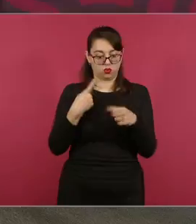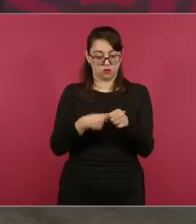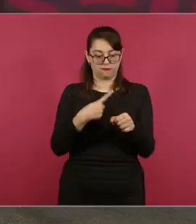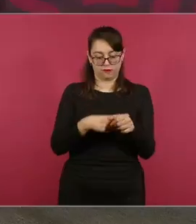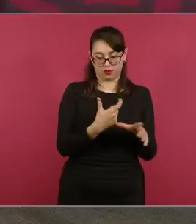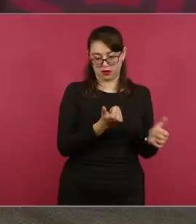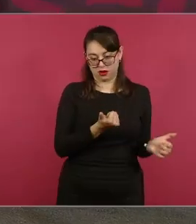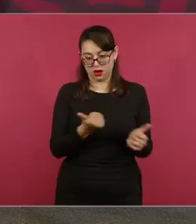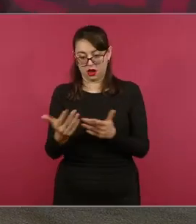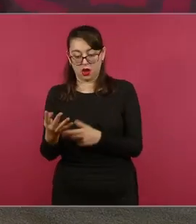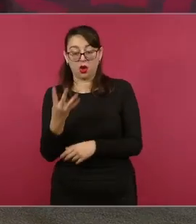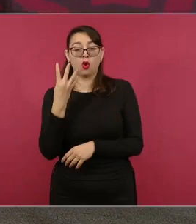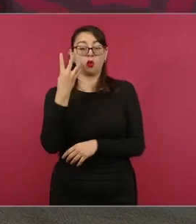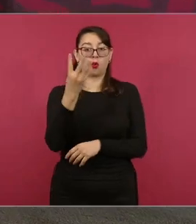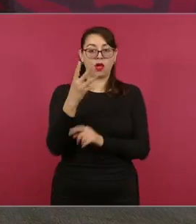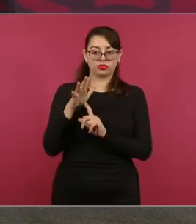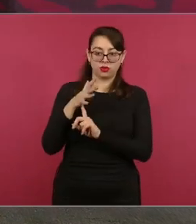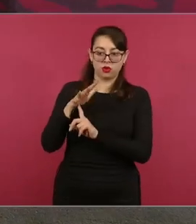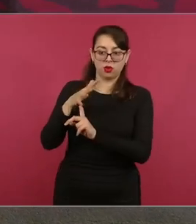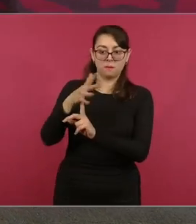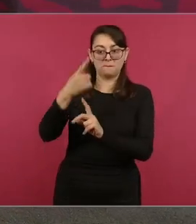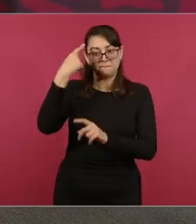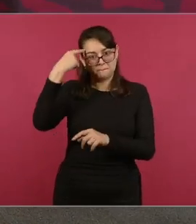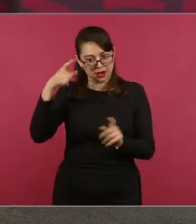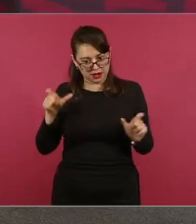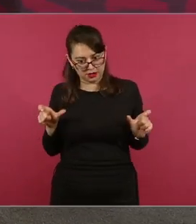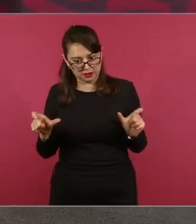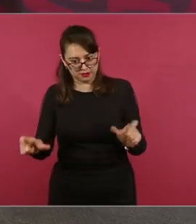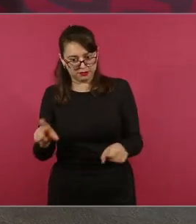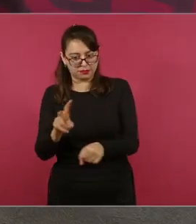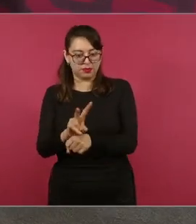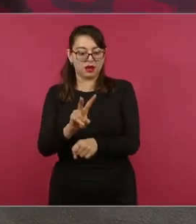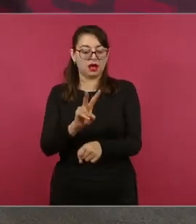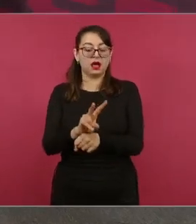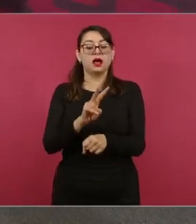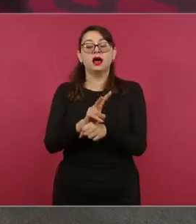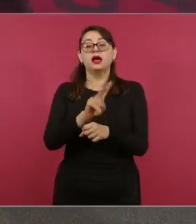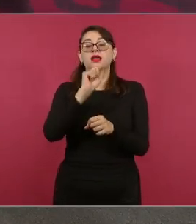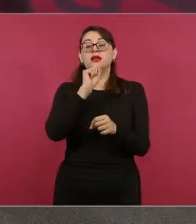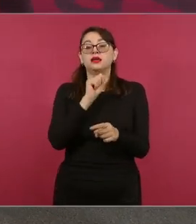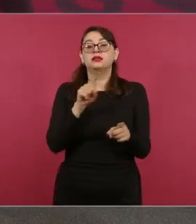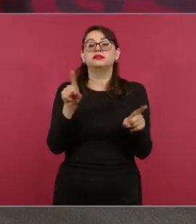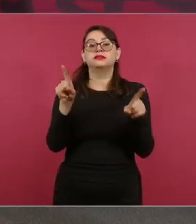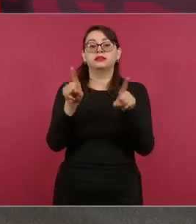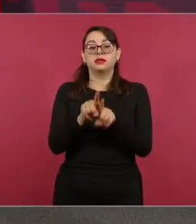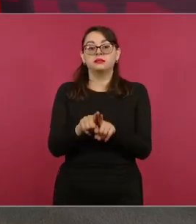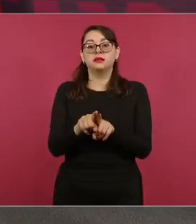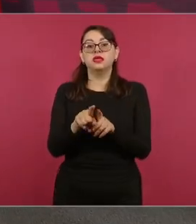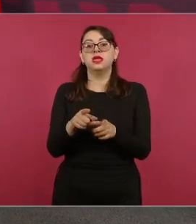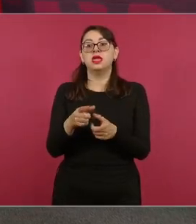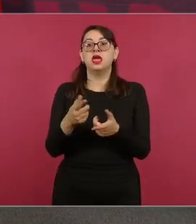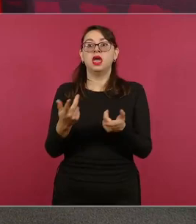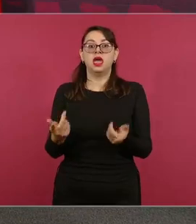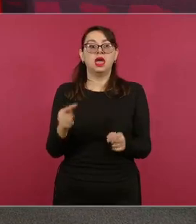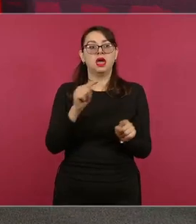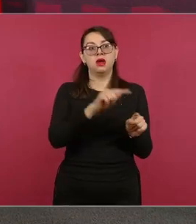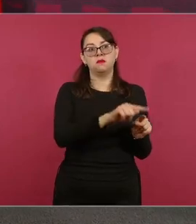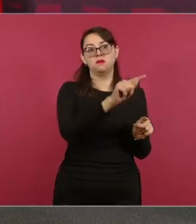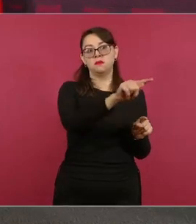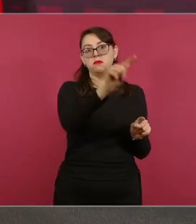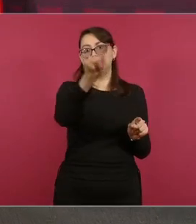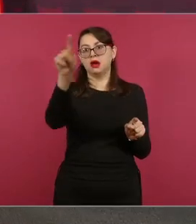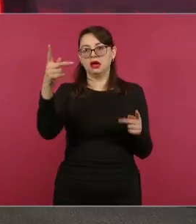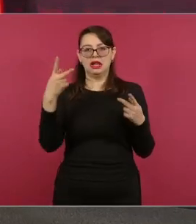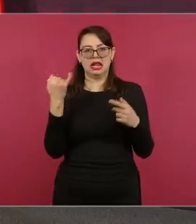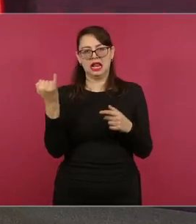y también apoyo a la población para trasladar a personas que nos están pidiendo